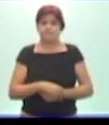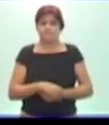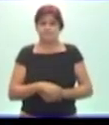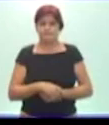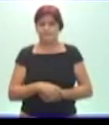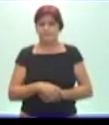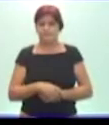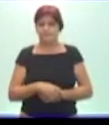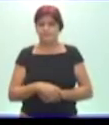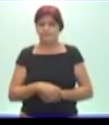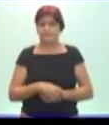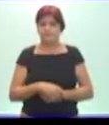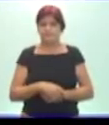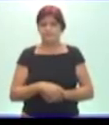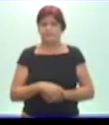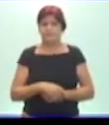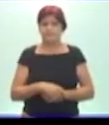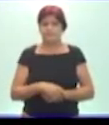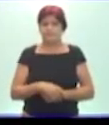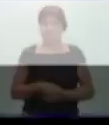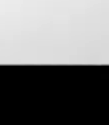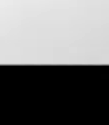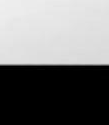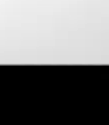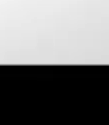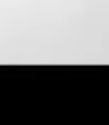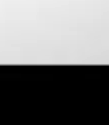y si